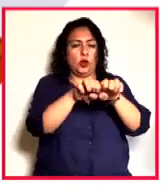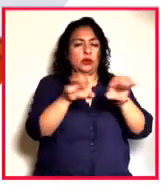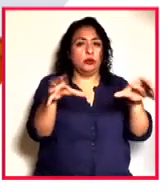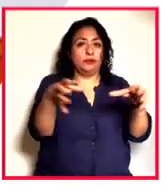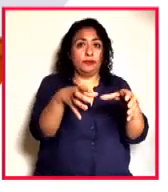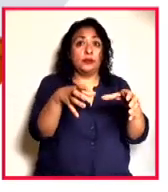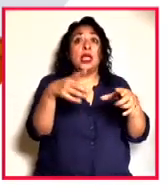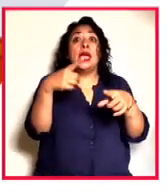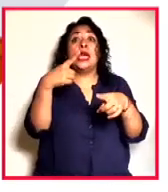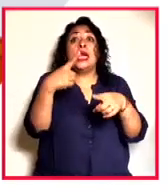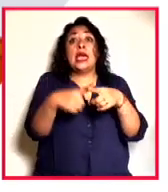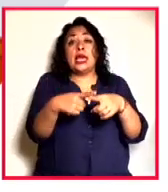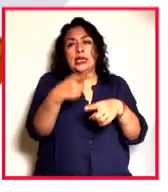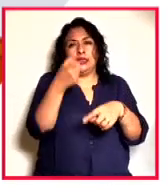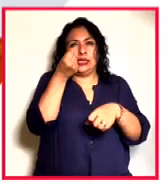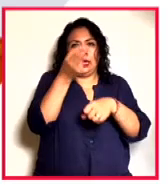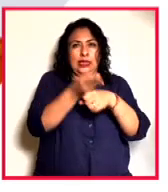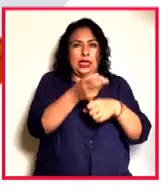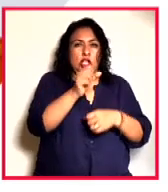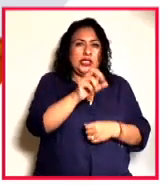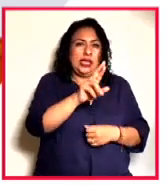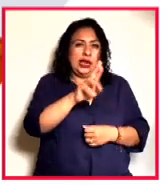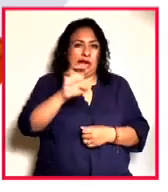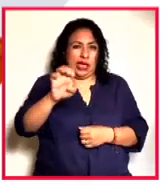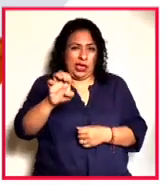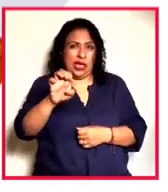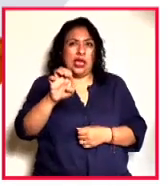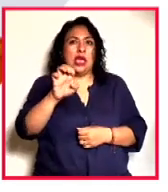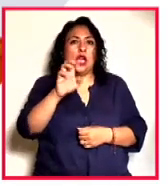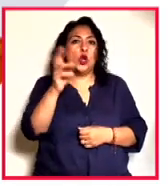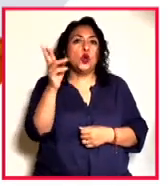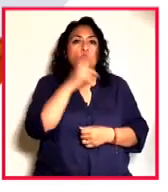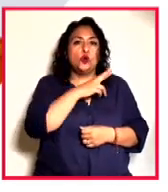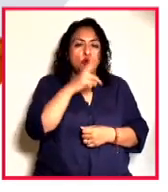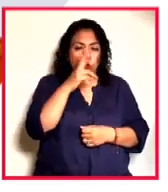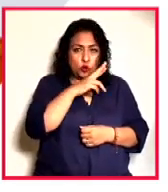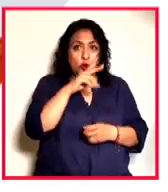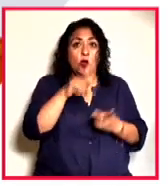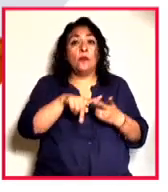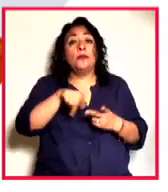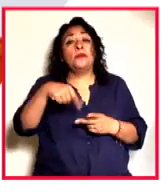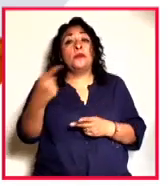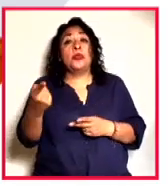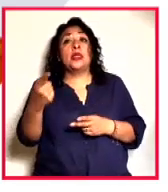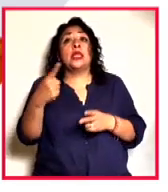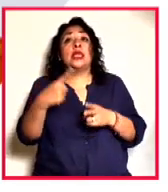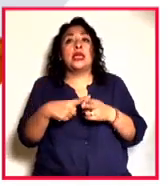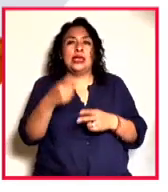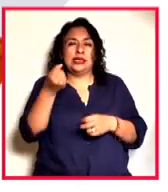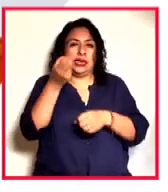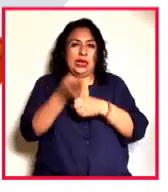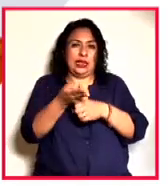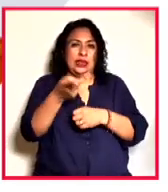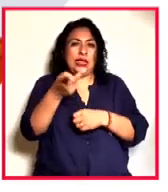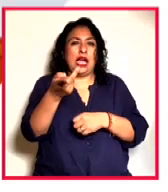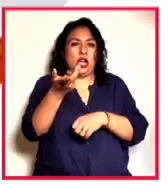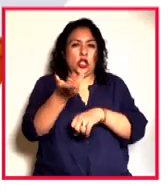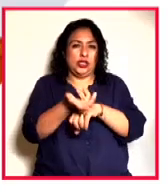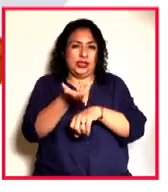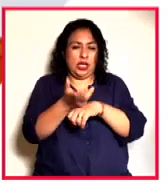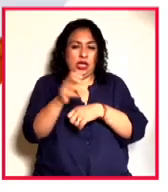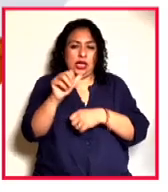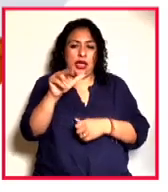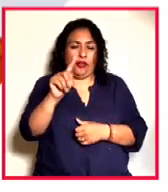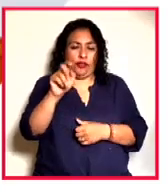un lado el secretario de Relaciones Exteriores o canciller ruso, Lavrov, y del otro lado el secretario de Estado de los Estados Unidos, Antony